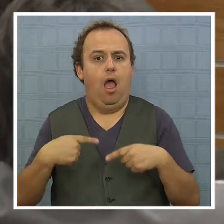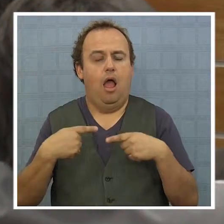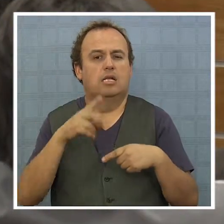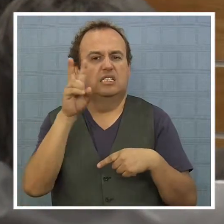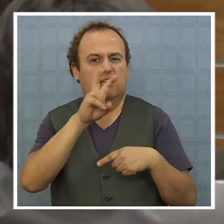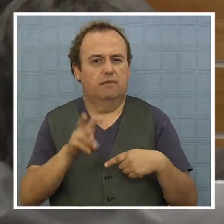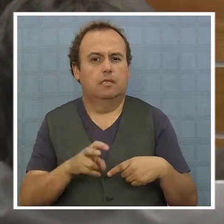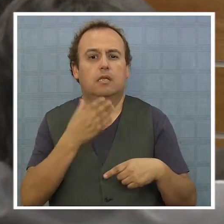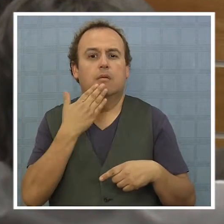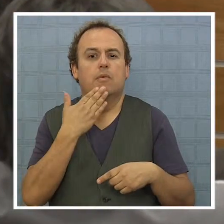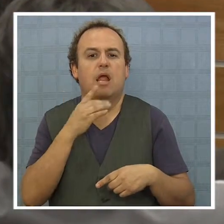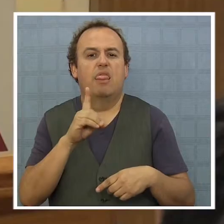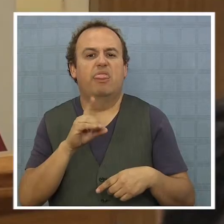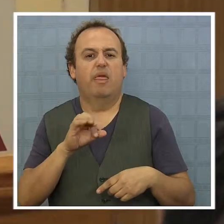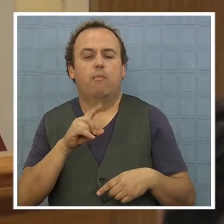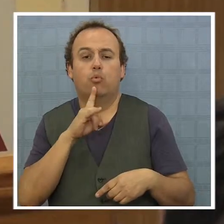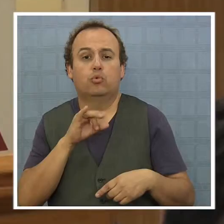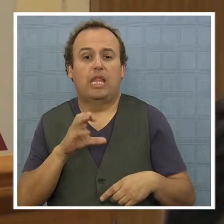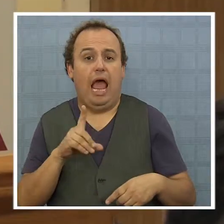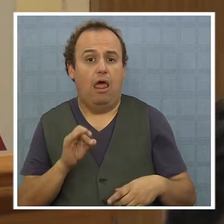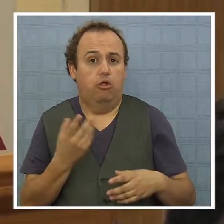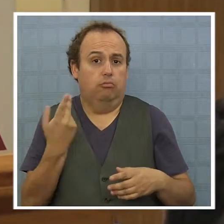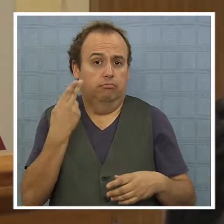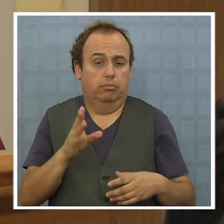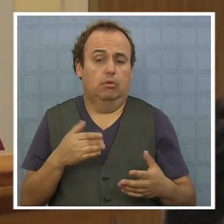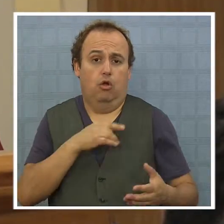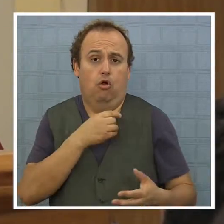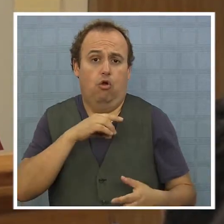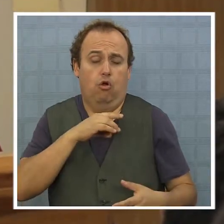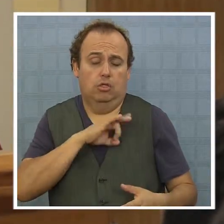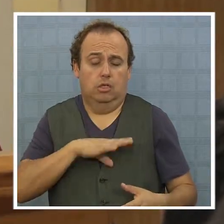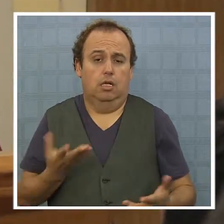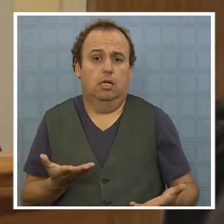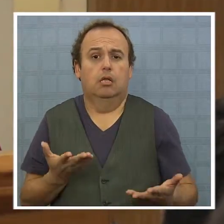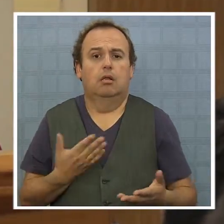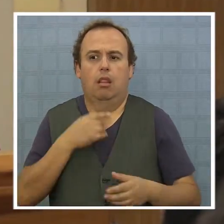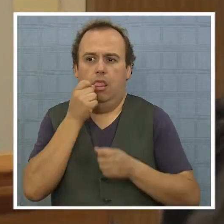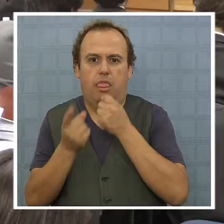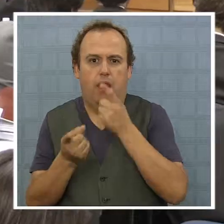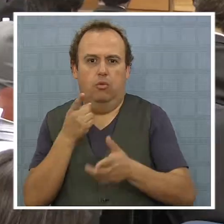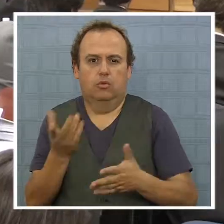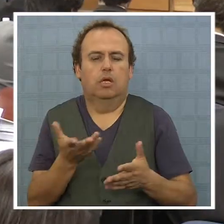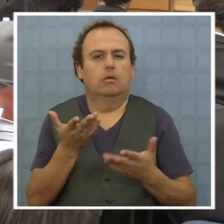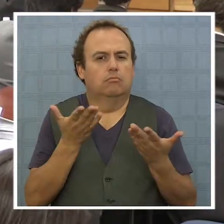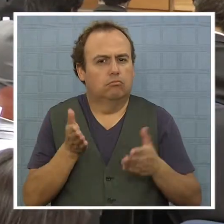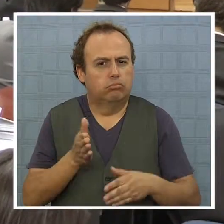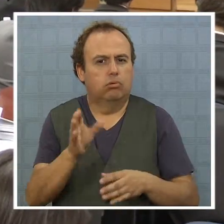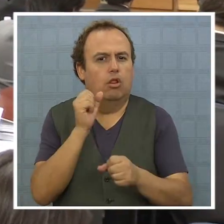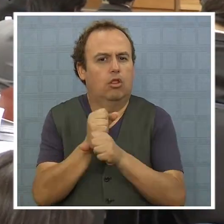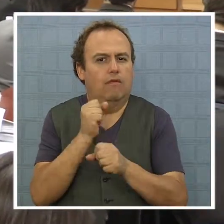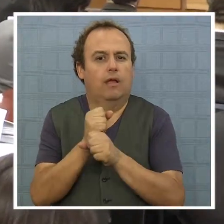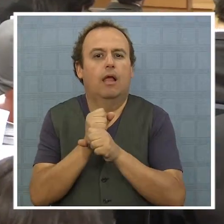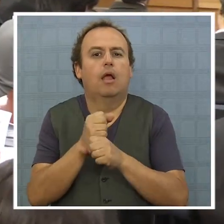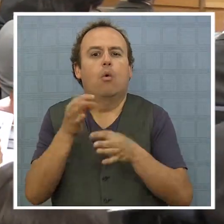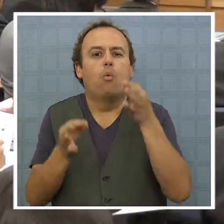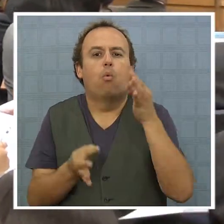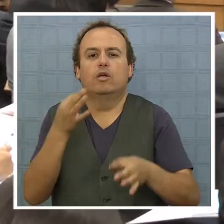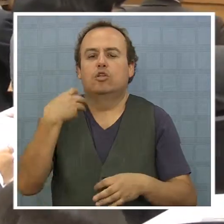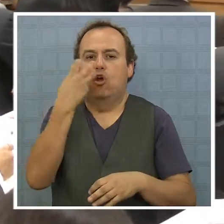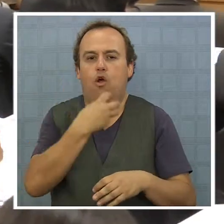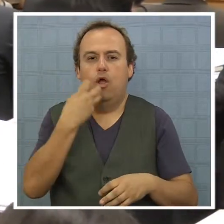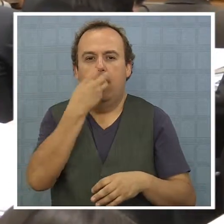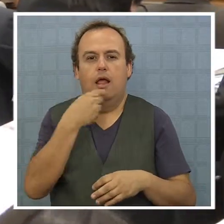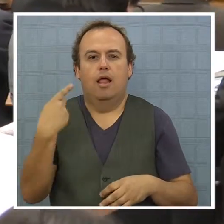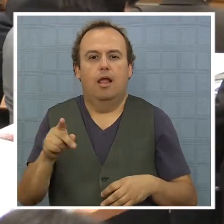Humana, también lo ha hecho un diputado de la República. El abogado manifiesta que se continúa trabajando en la preparación del juicio oral